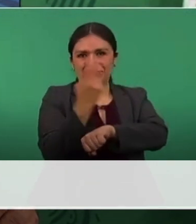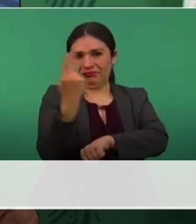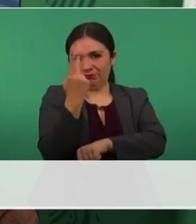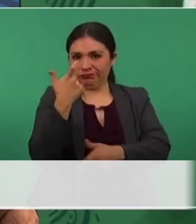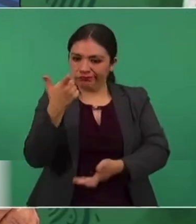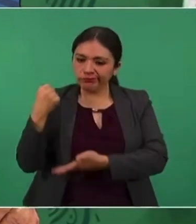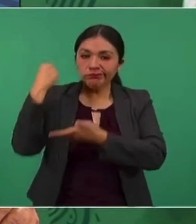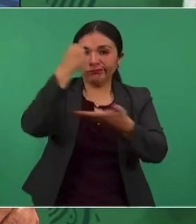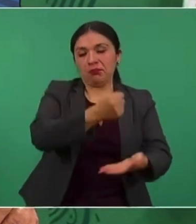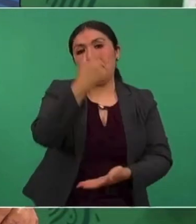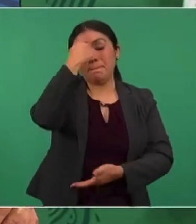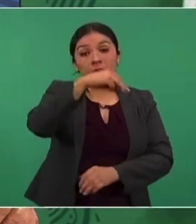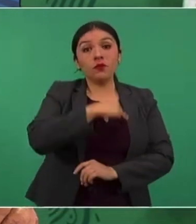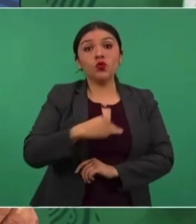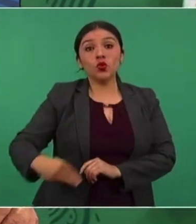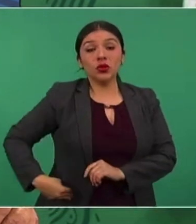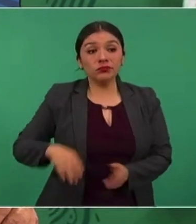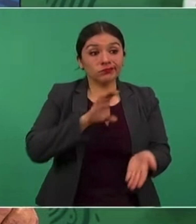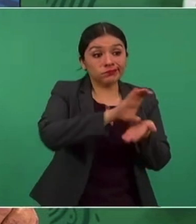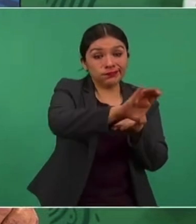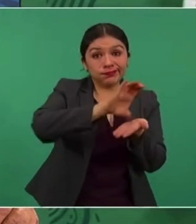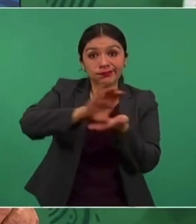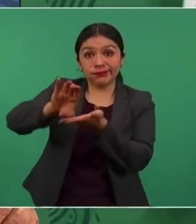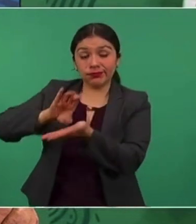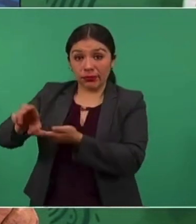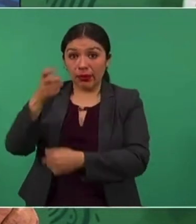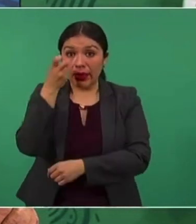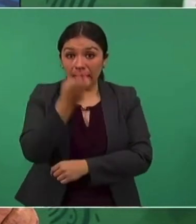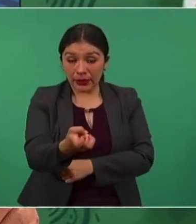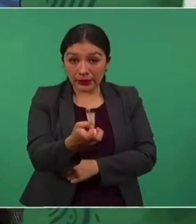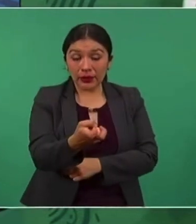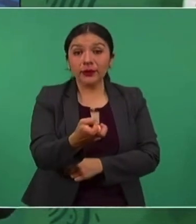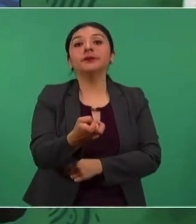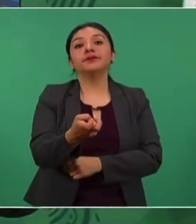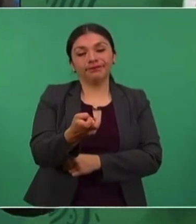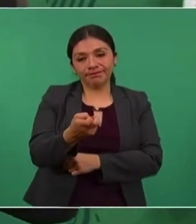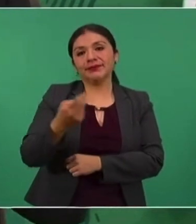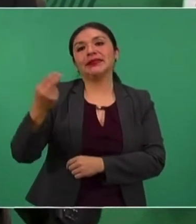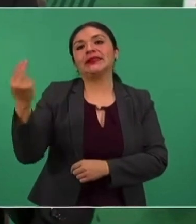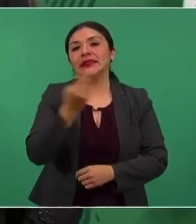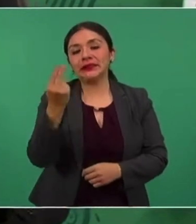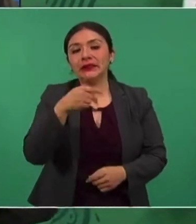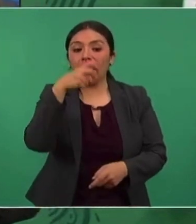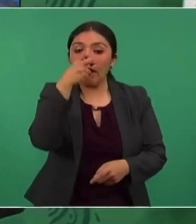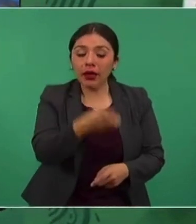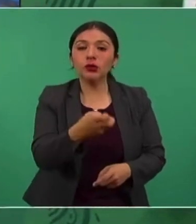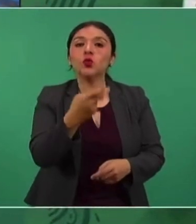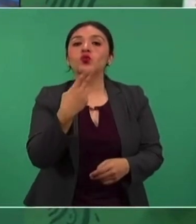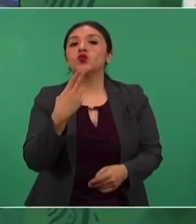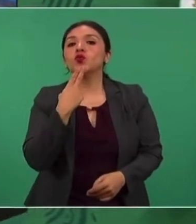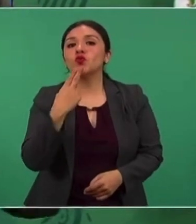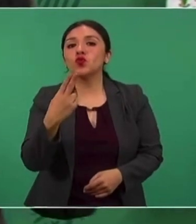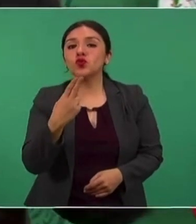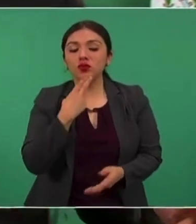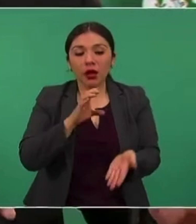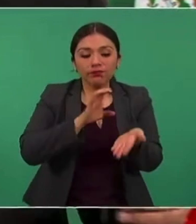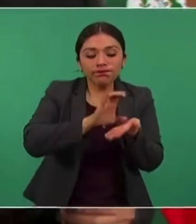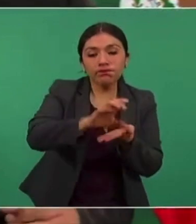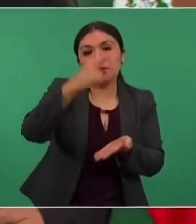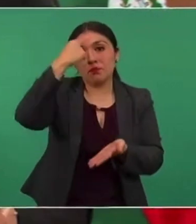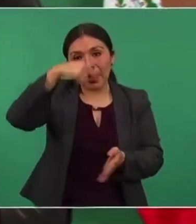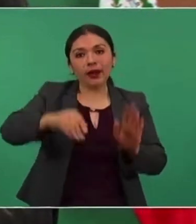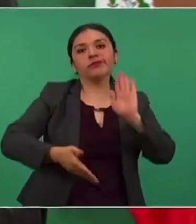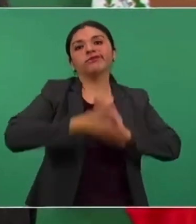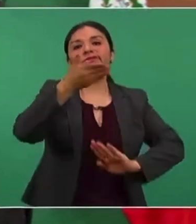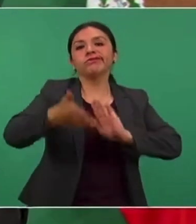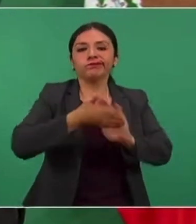que va a los municipios tiene que utilizarse para obras